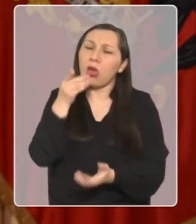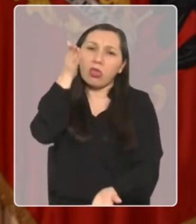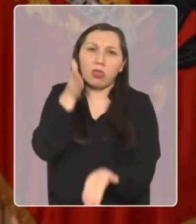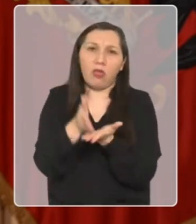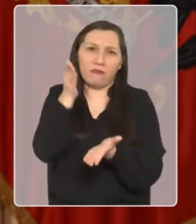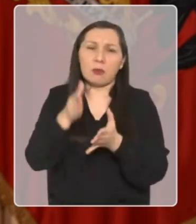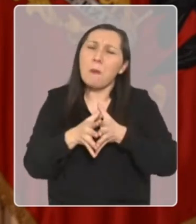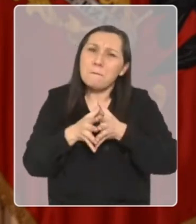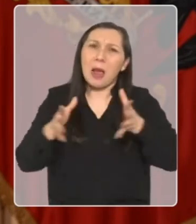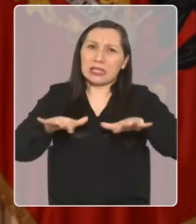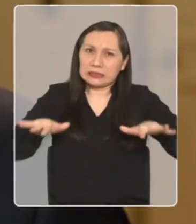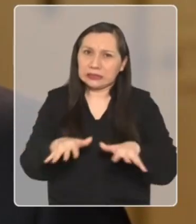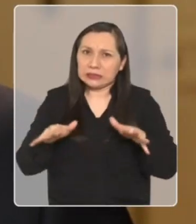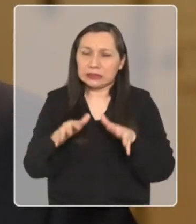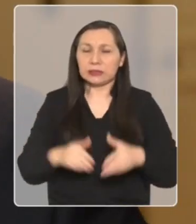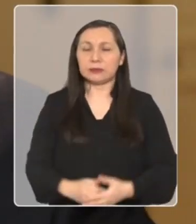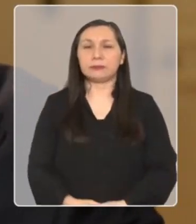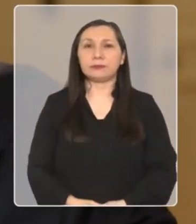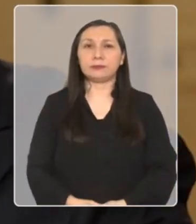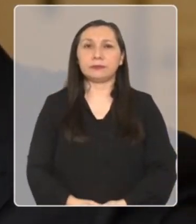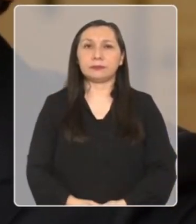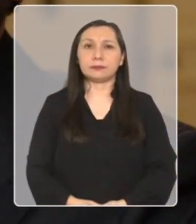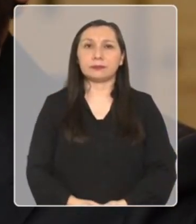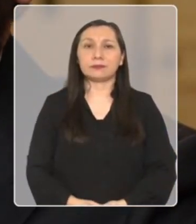podemos y debemos hacer más.